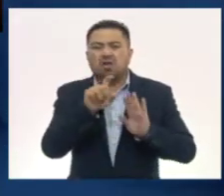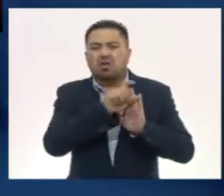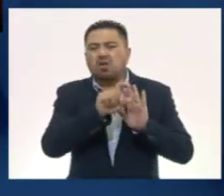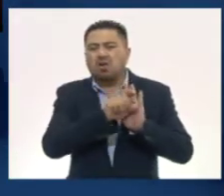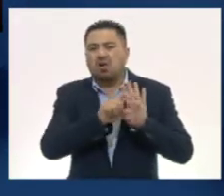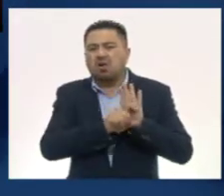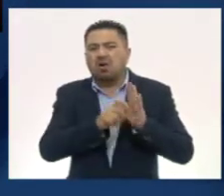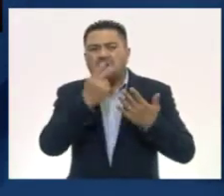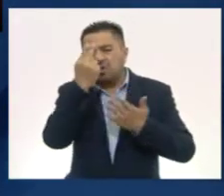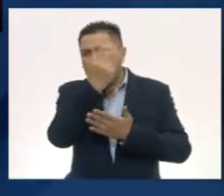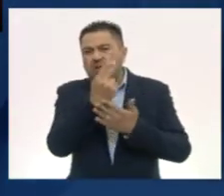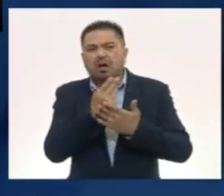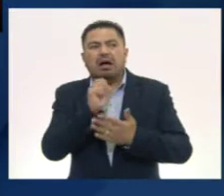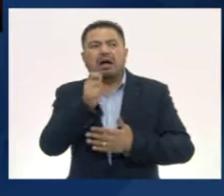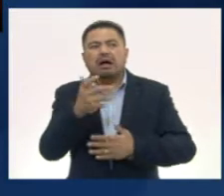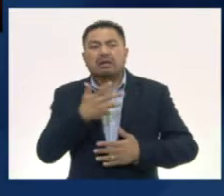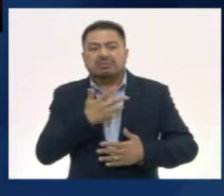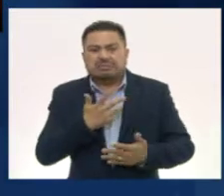dibujos.